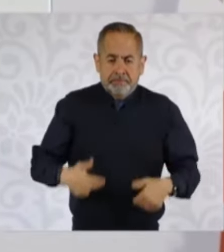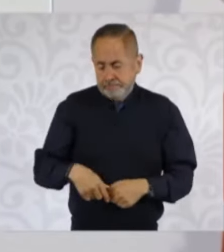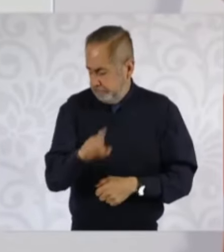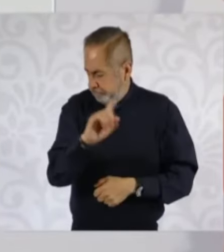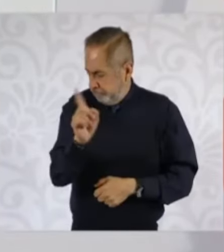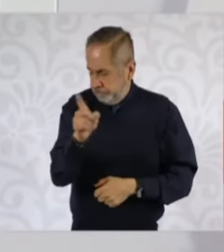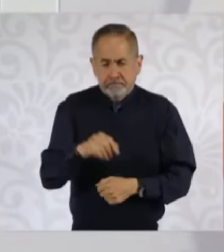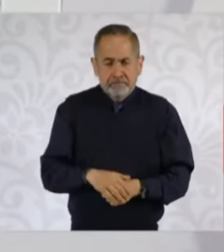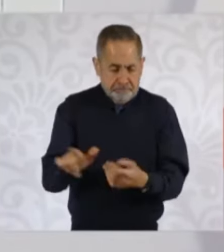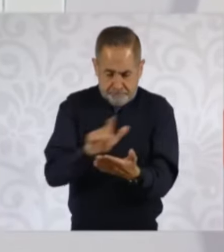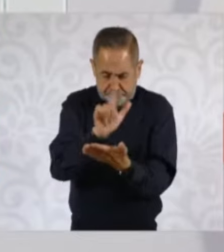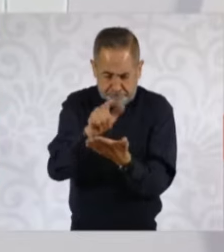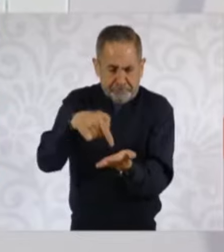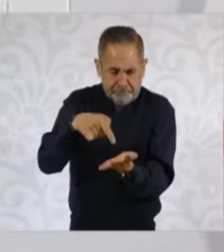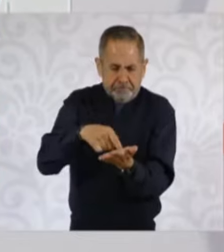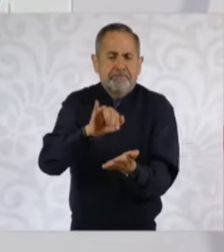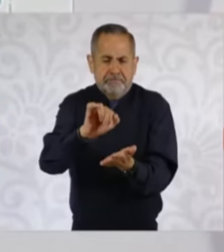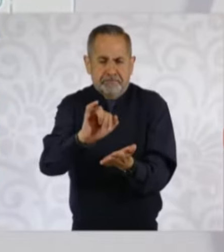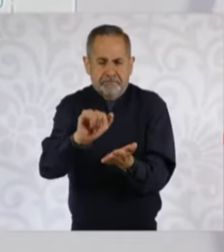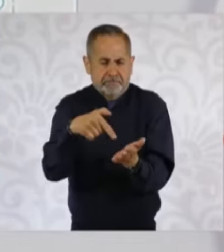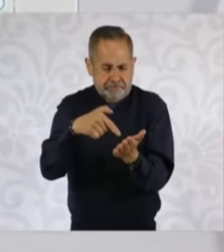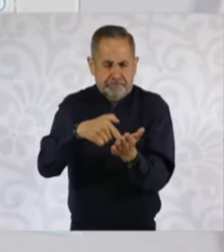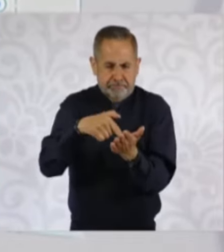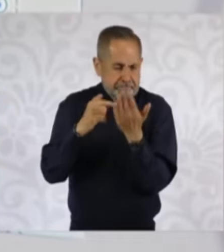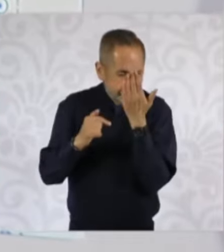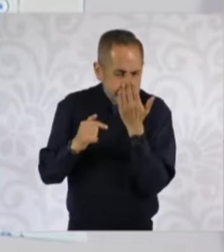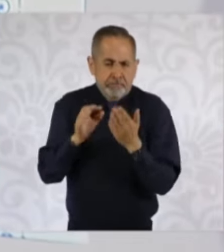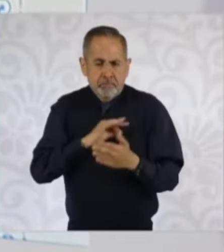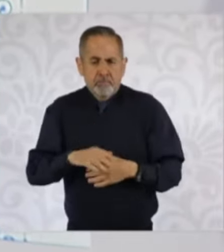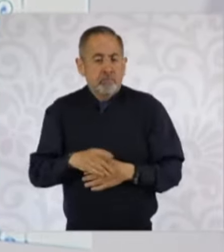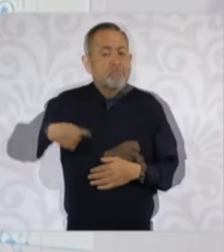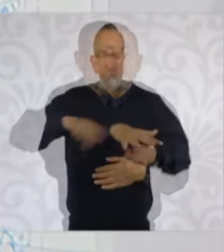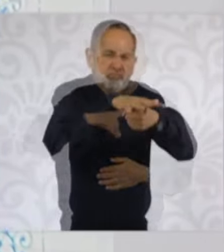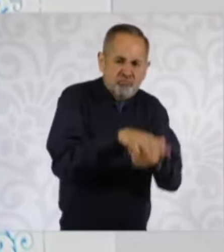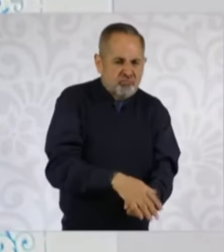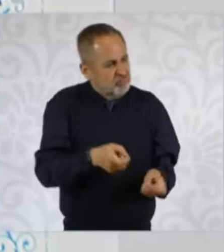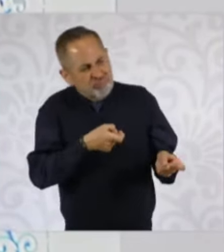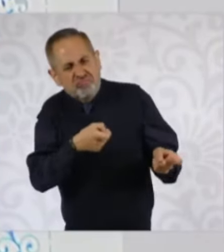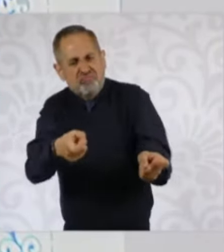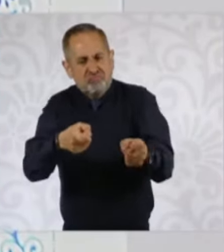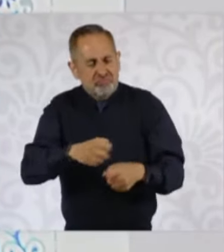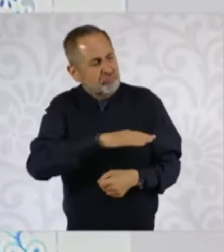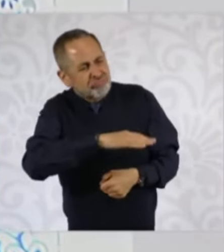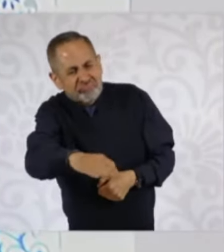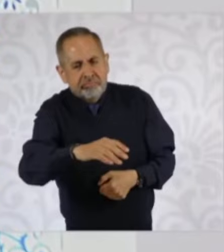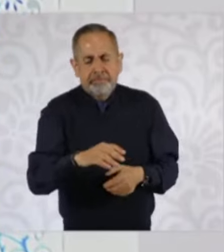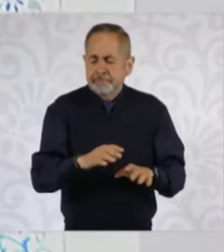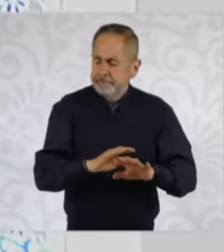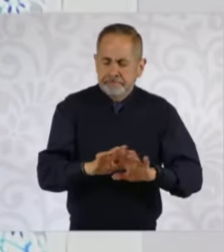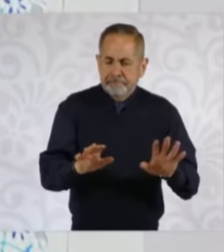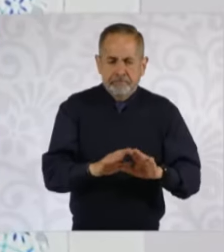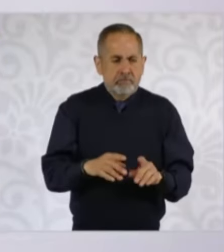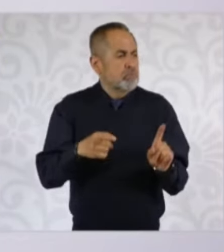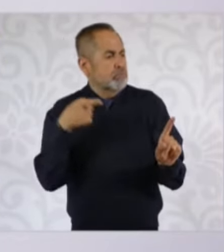del marco de la ley, llegar a agredir para matar a una